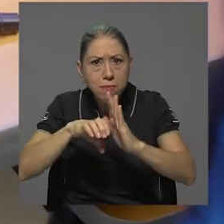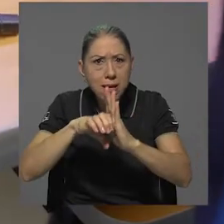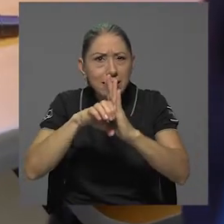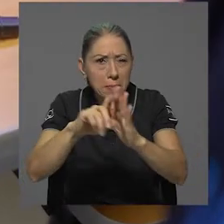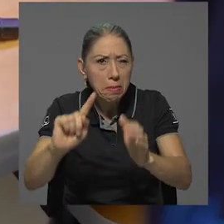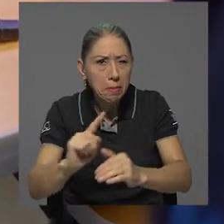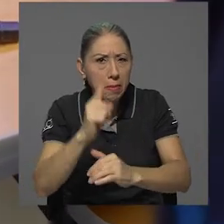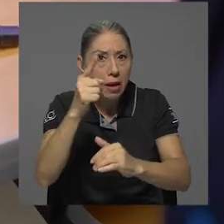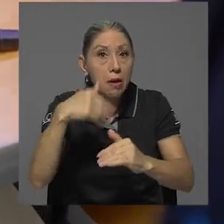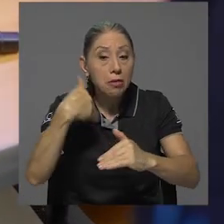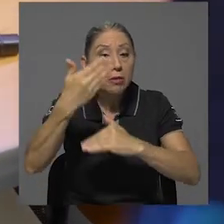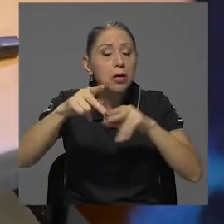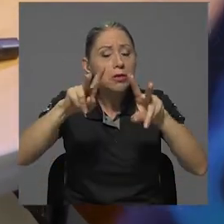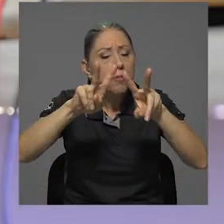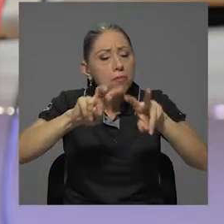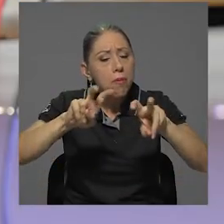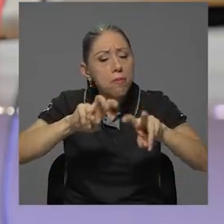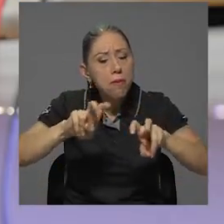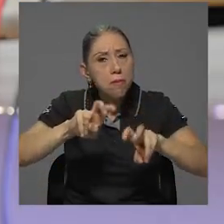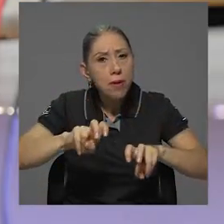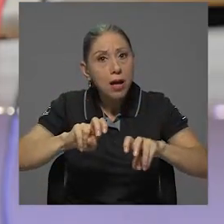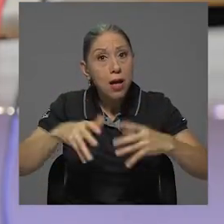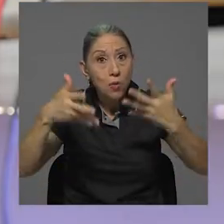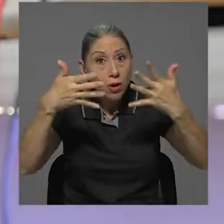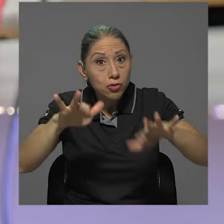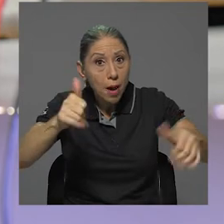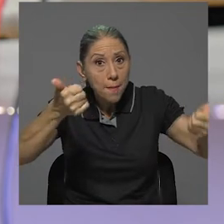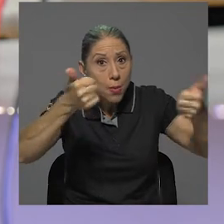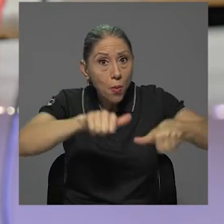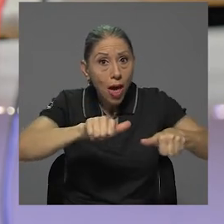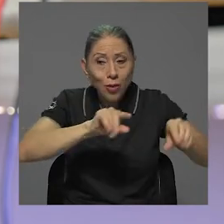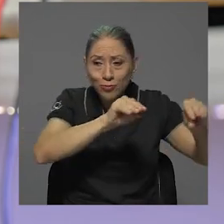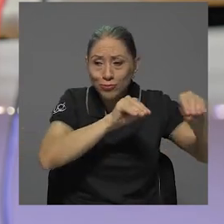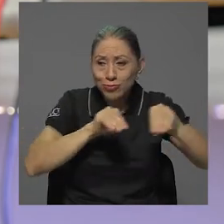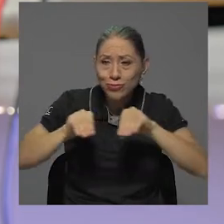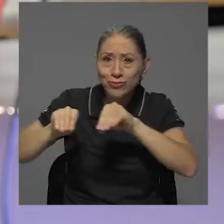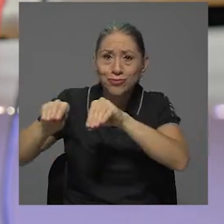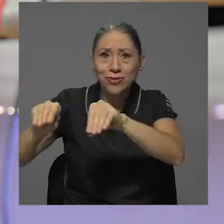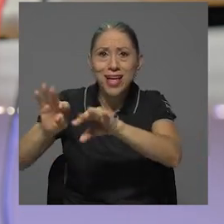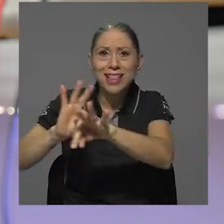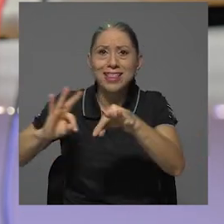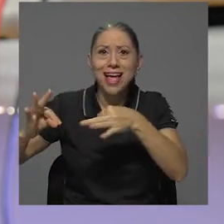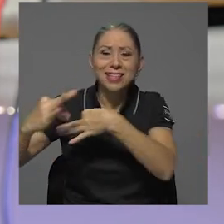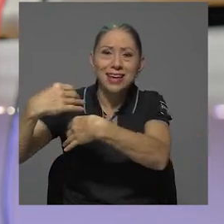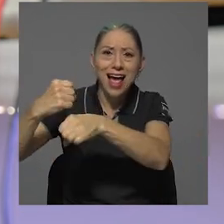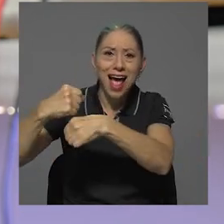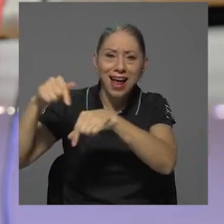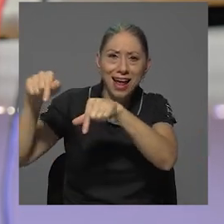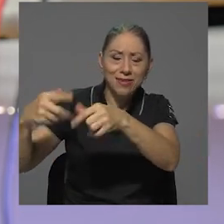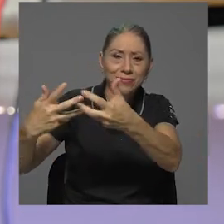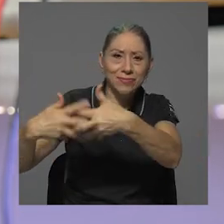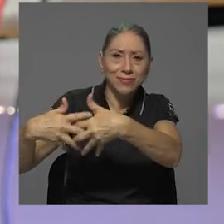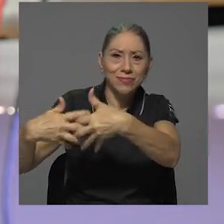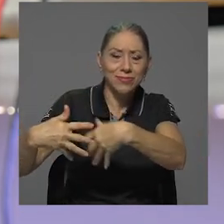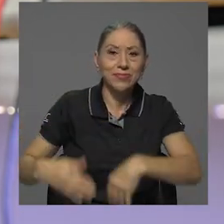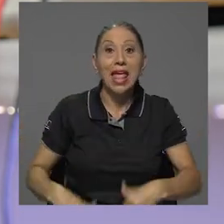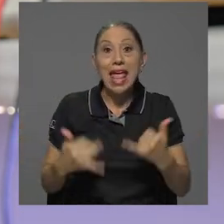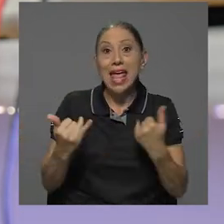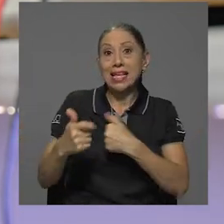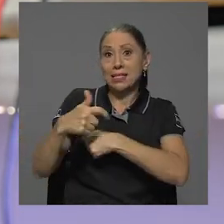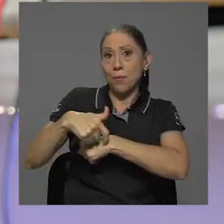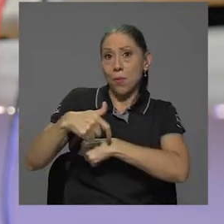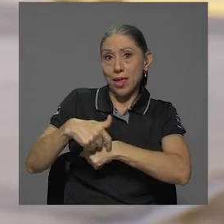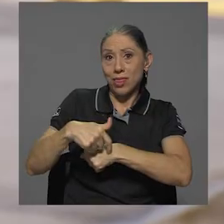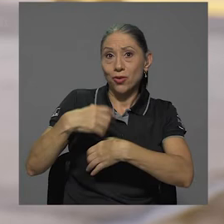Una vez aprobados los diseños, se pasan al personal del taller de electrónica para su fabricación. En ese momento se está